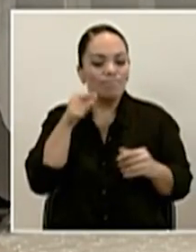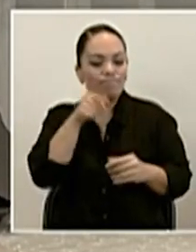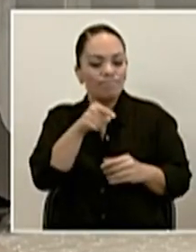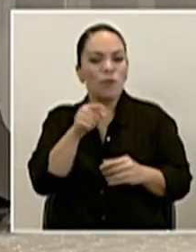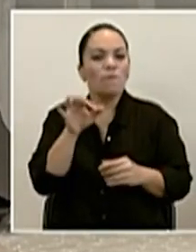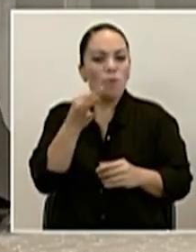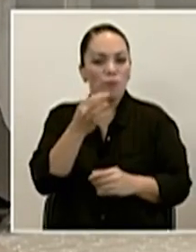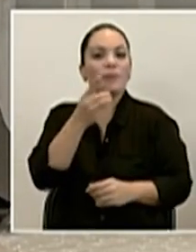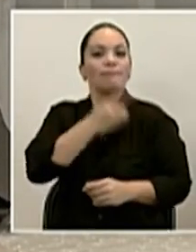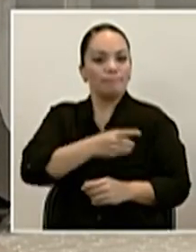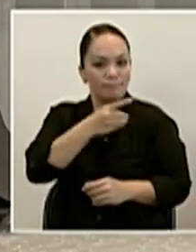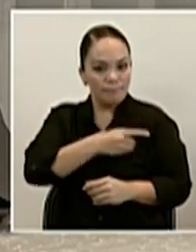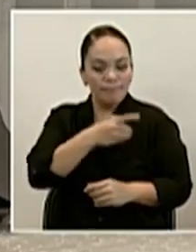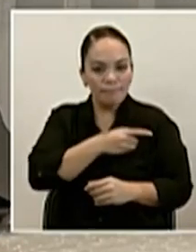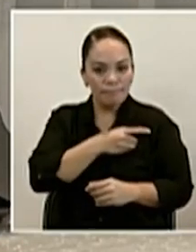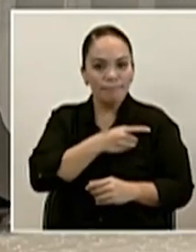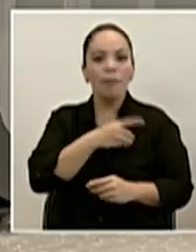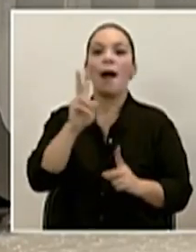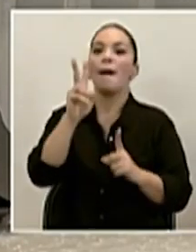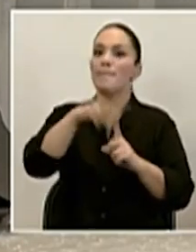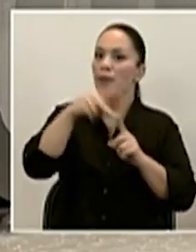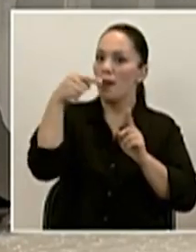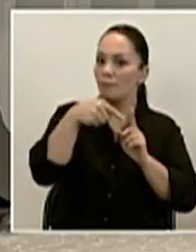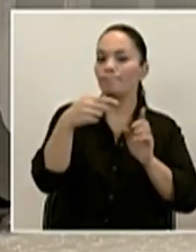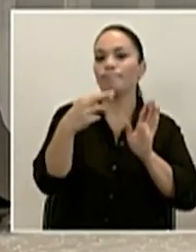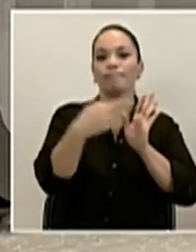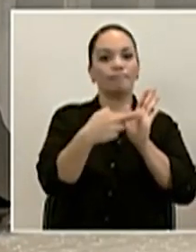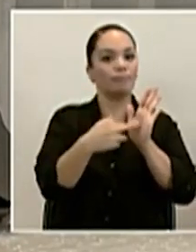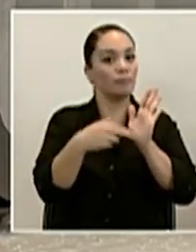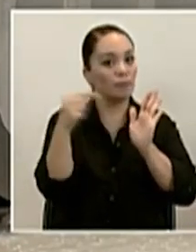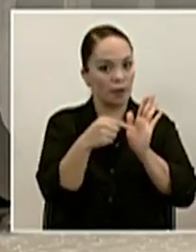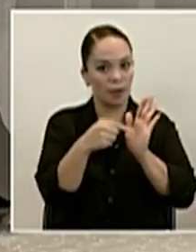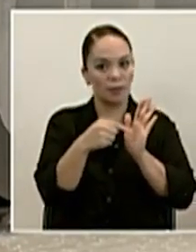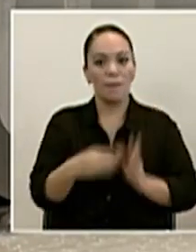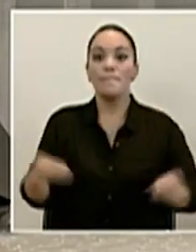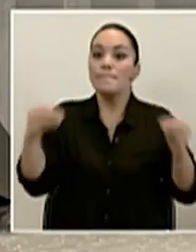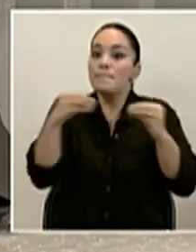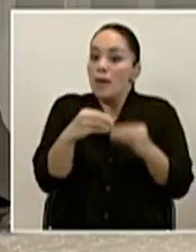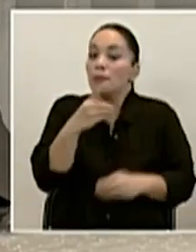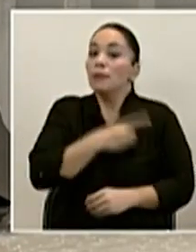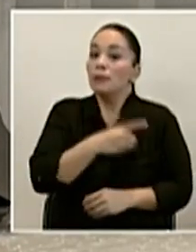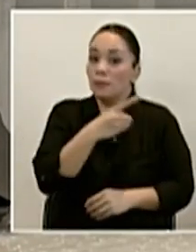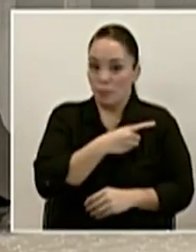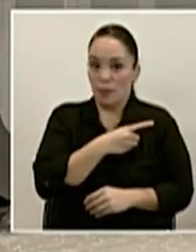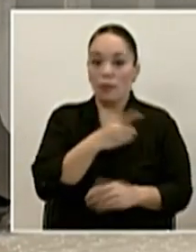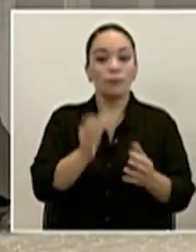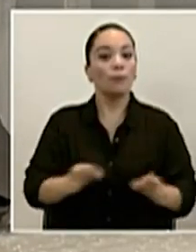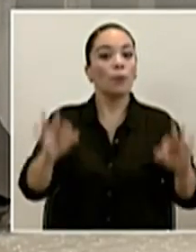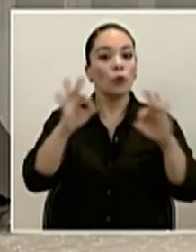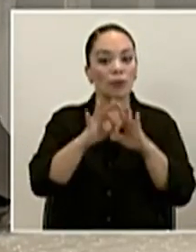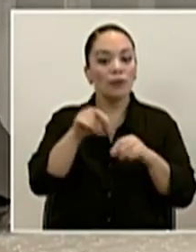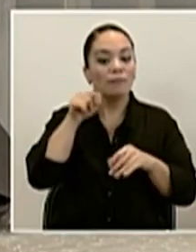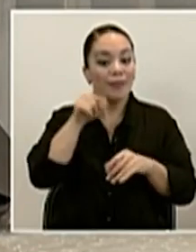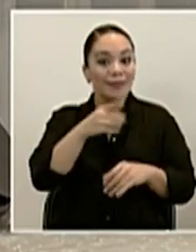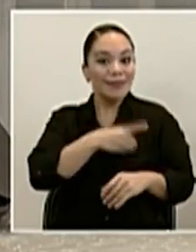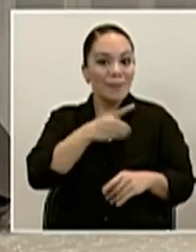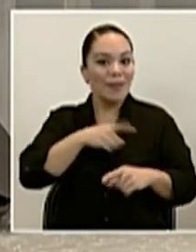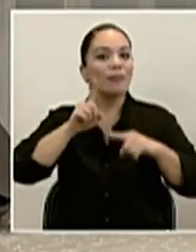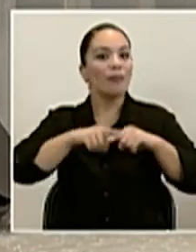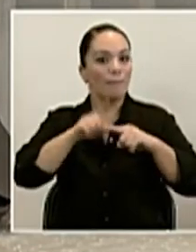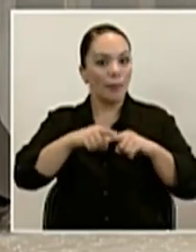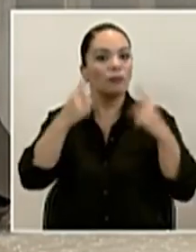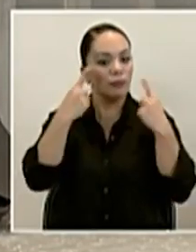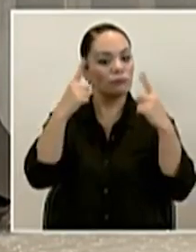implementar esas medidas. Subrayo eso. Más disciplina todavía. De eso depende nuestro